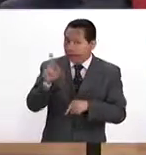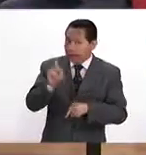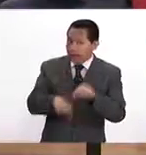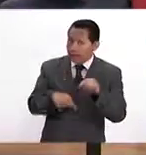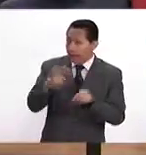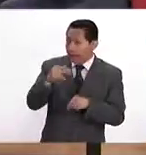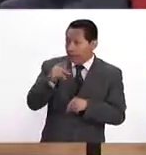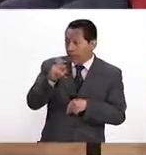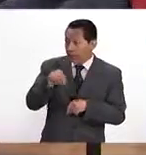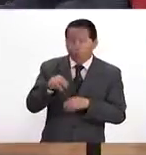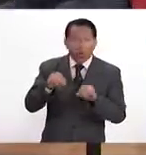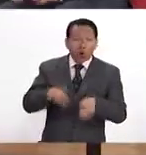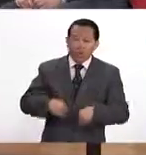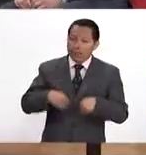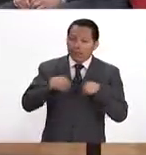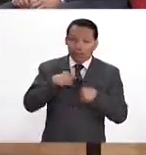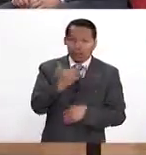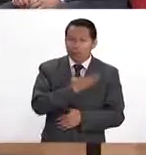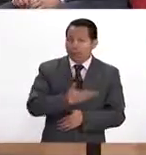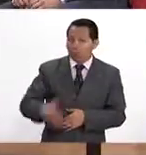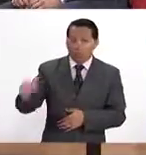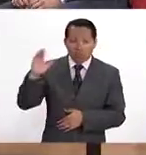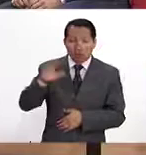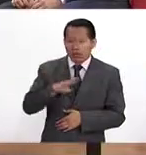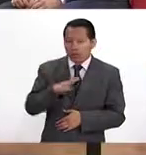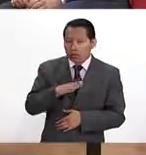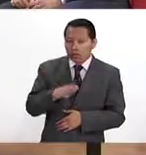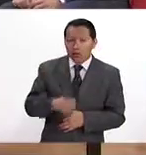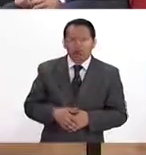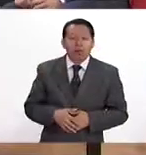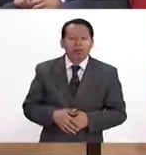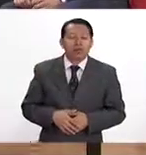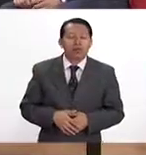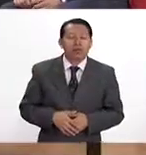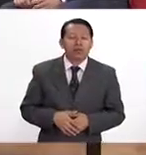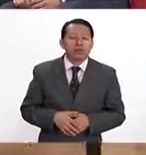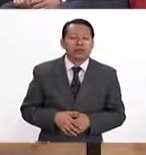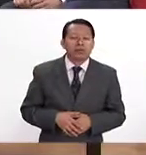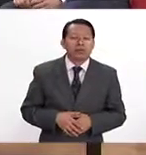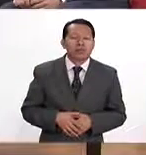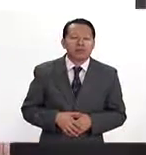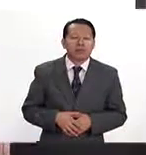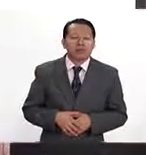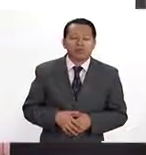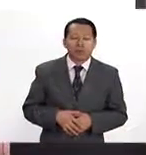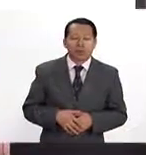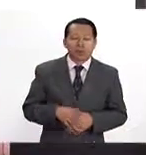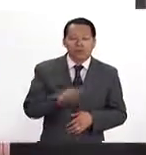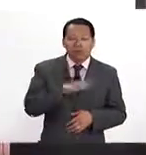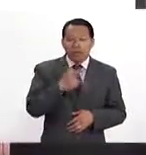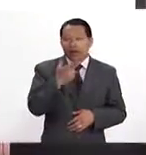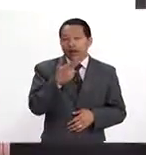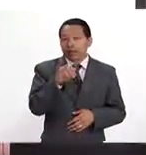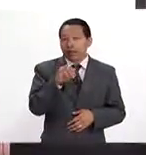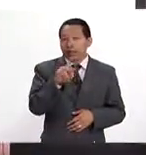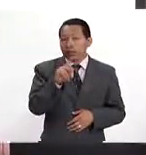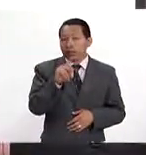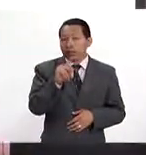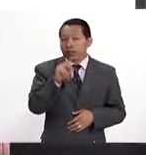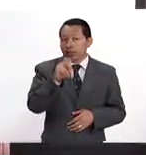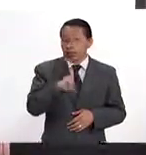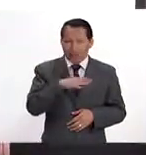manera definitiva o ya va a vivir con ella por el resto de su vida. Ok. Podríamos dividir la hipertensión de acuerdo a los